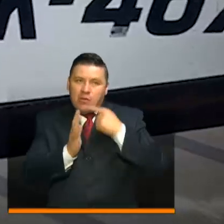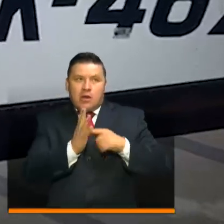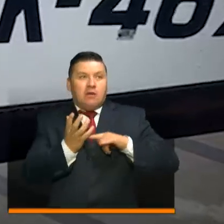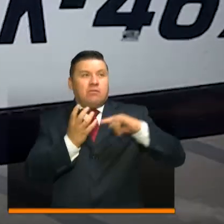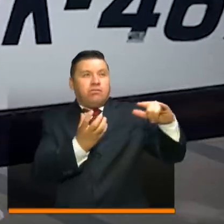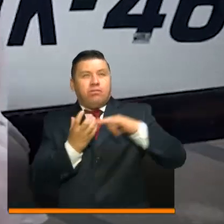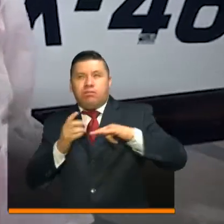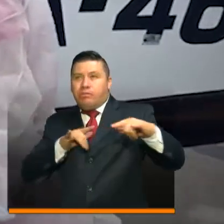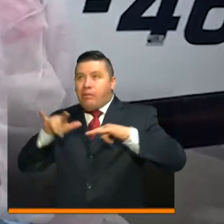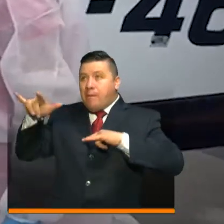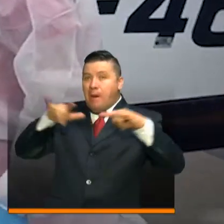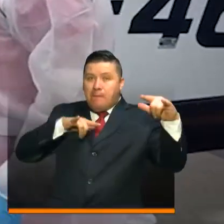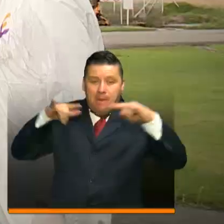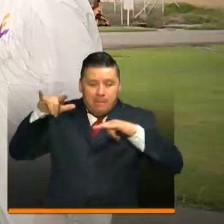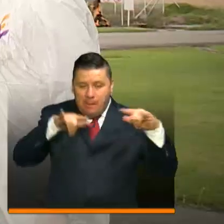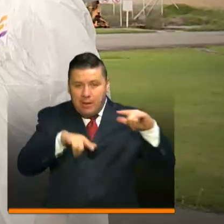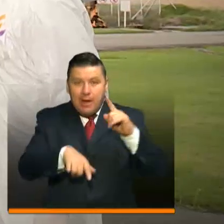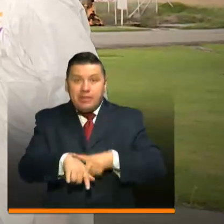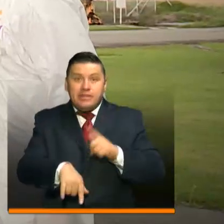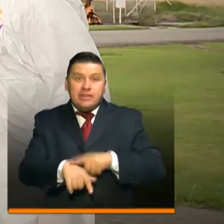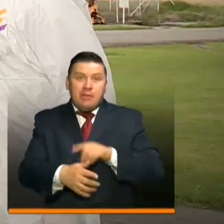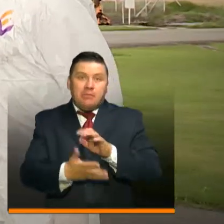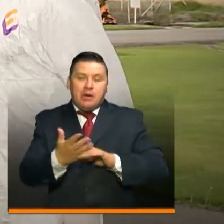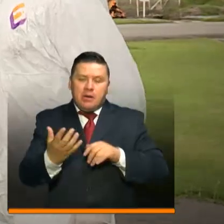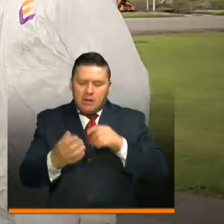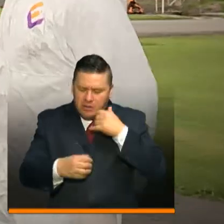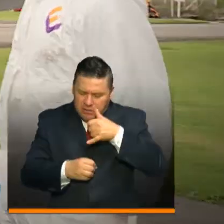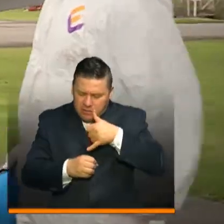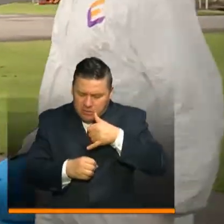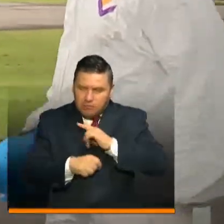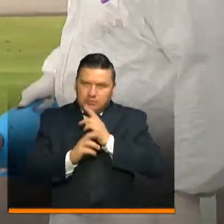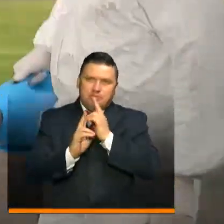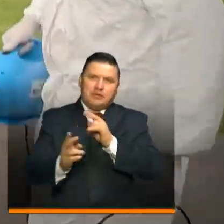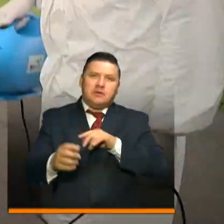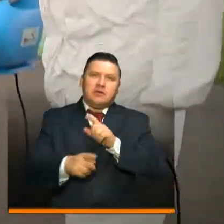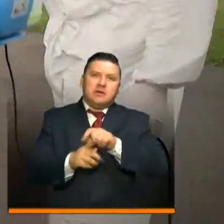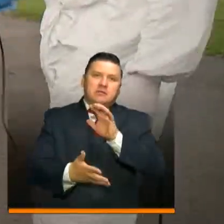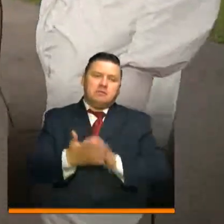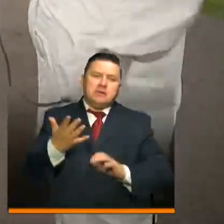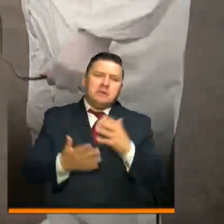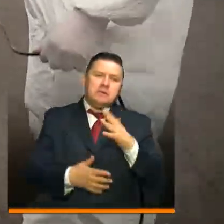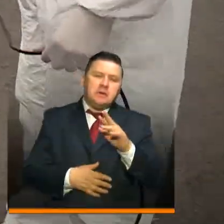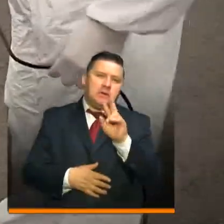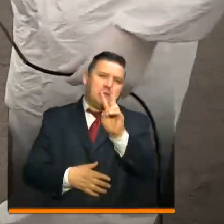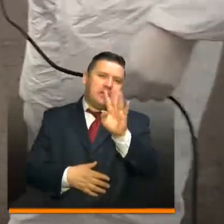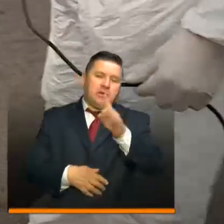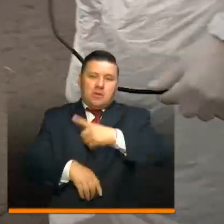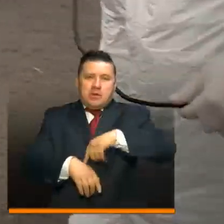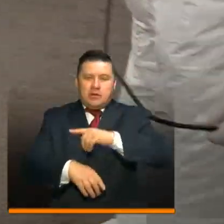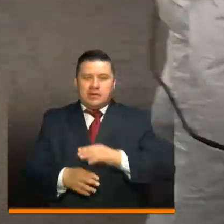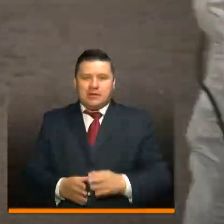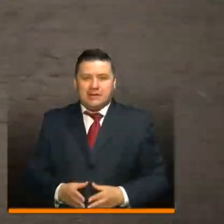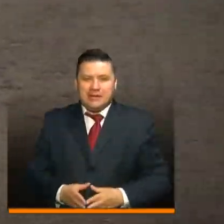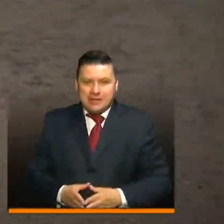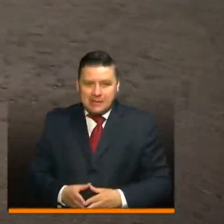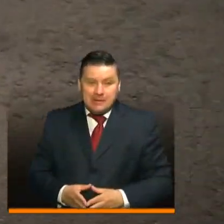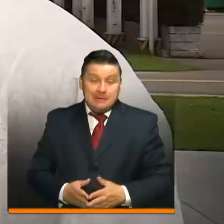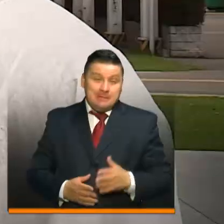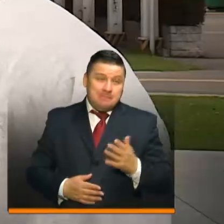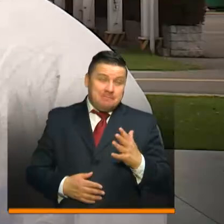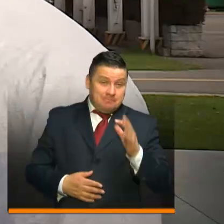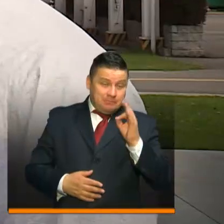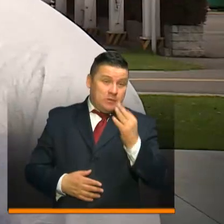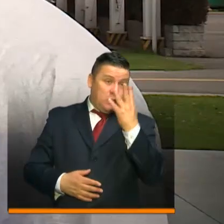a este trabajo, el tiempo de transporte de las muestras a Bogotá se ha reducido en promedio a 24 horas. Toma entre